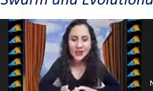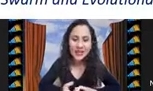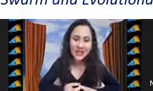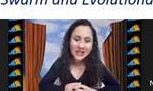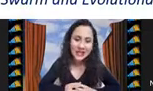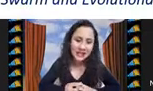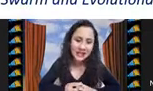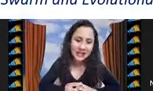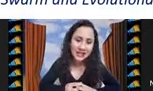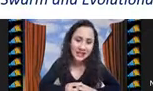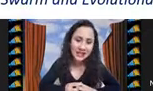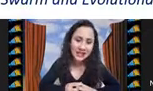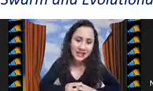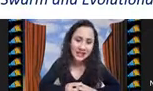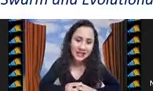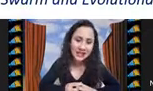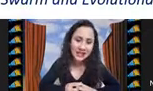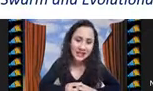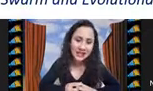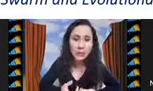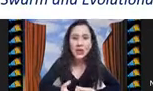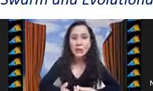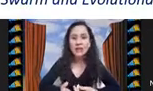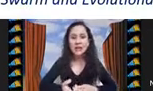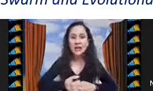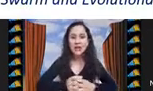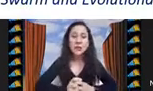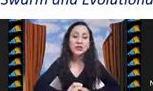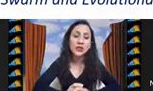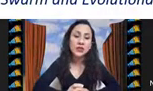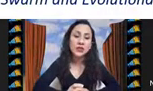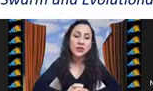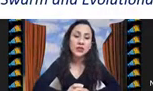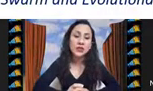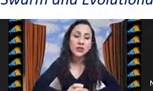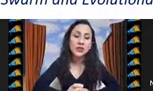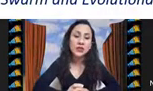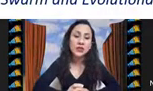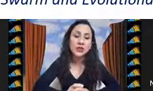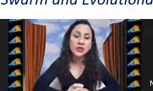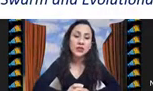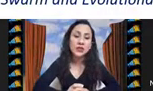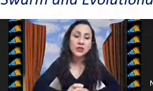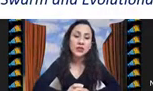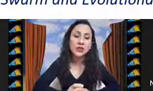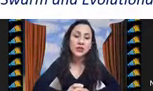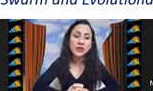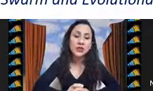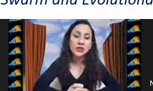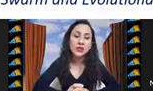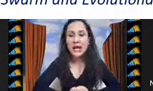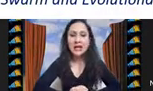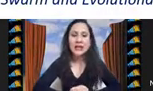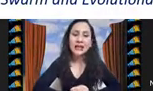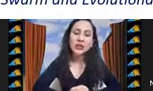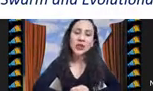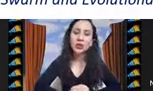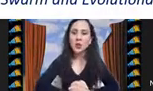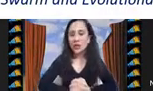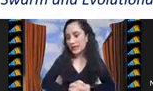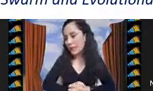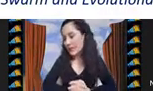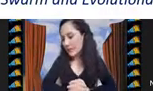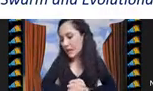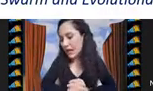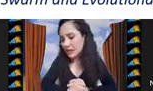un artículo que es metahorísticas para problemas de agrupación una revisión y un caso de estudio que ahí el